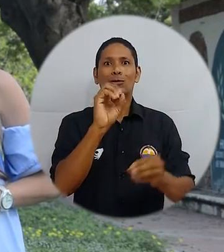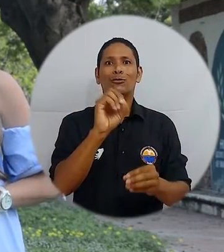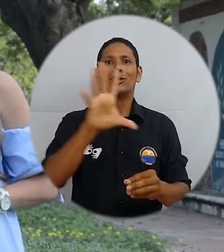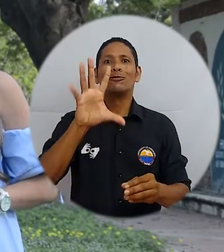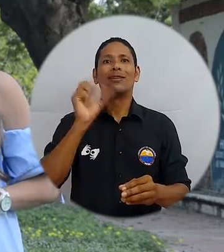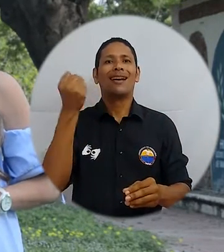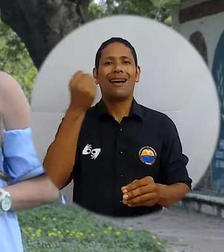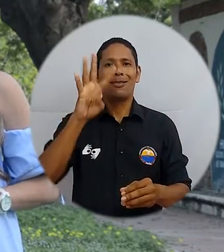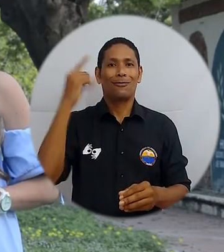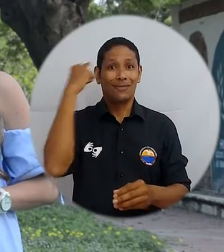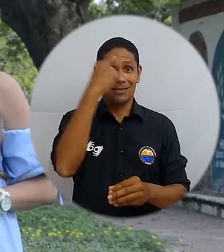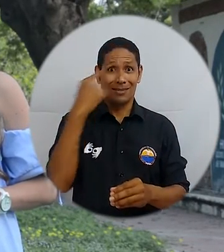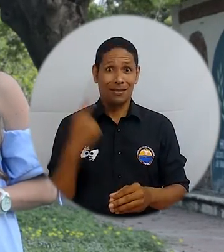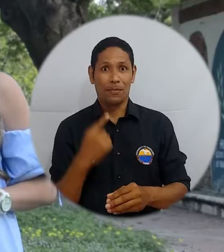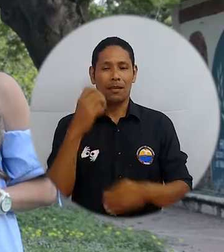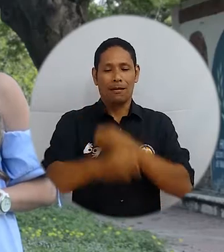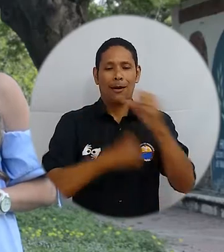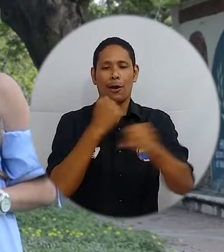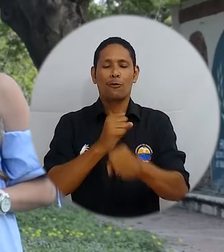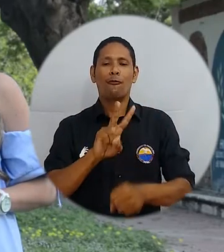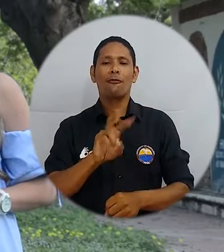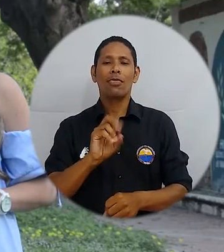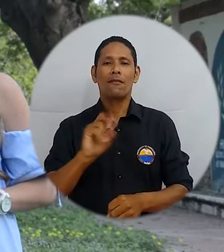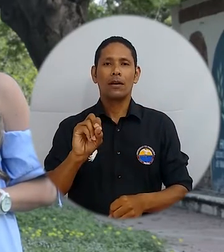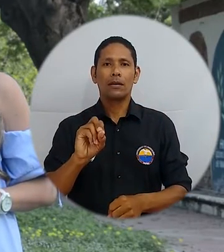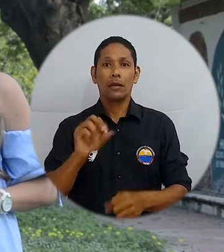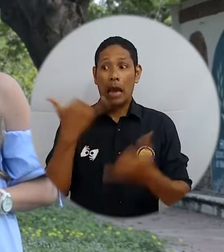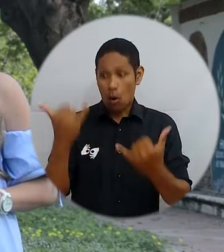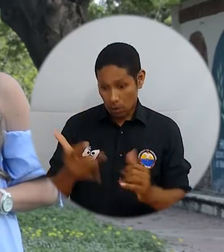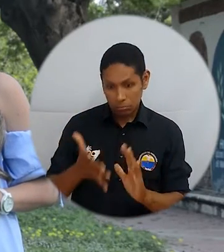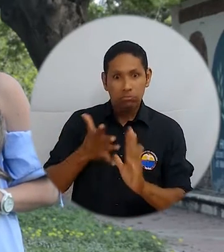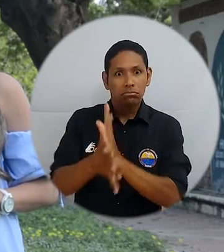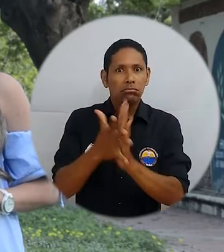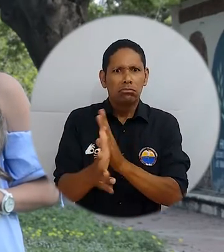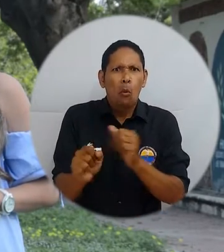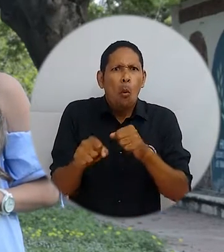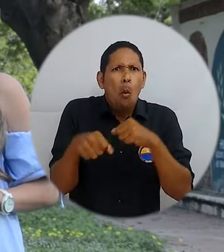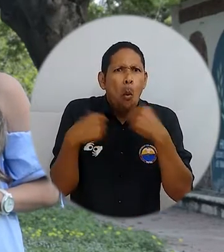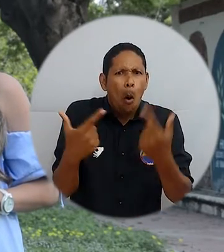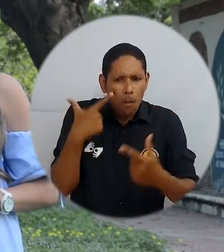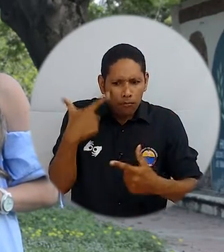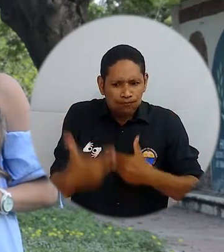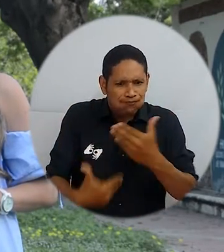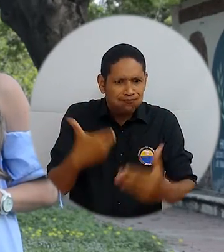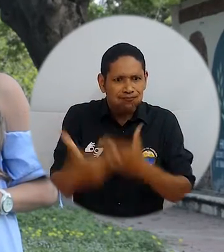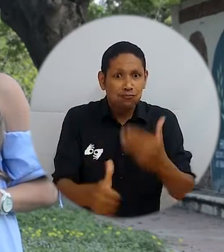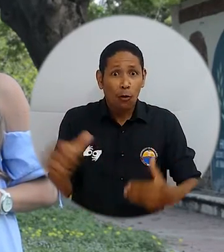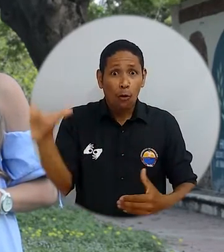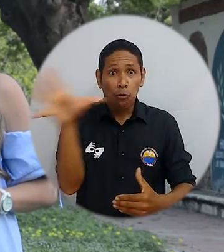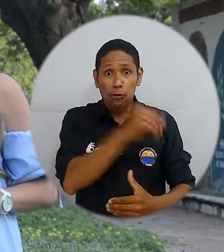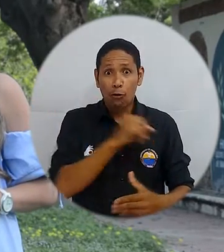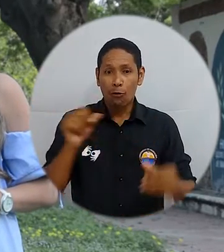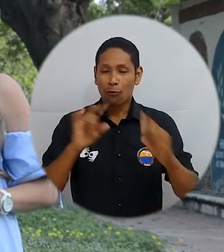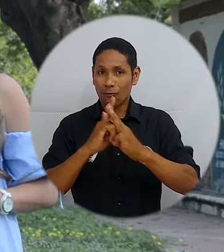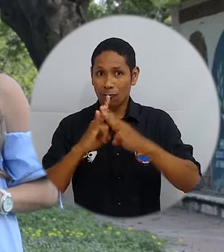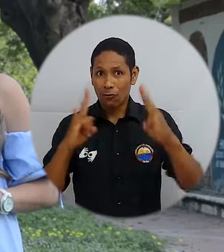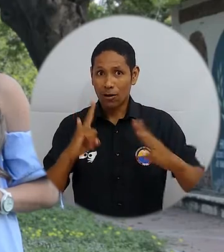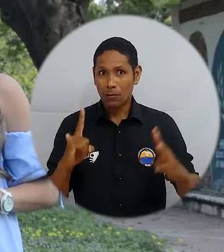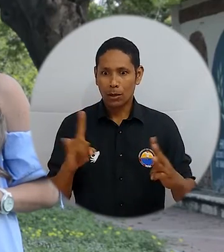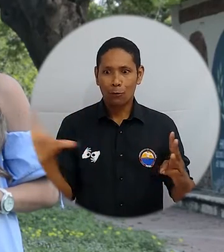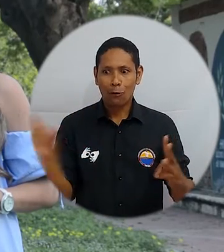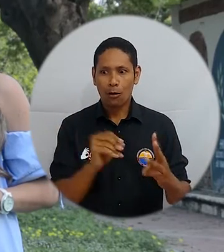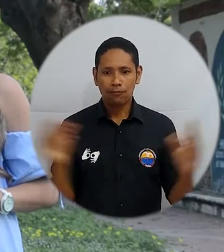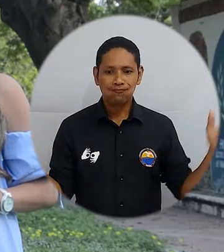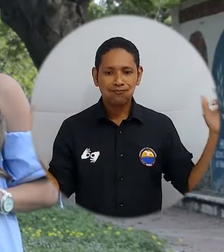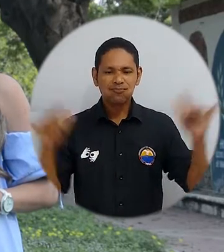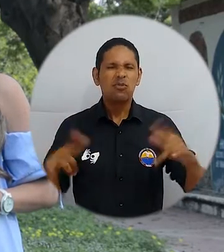2020. Conozcamos detalles de este importante camino que reúne a la familia Uni Magdalena en torno a un encuentro democrático